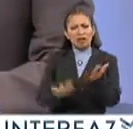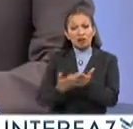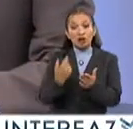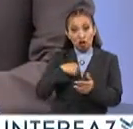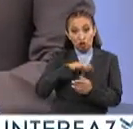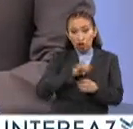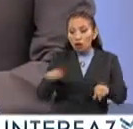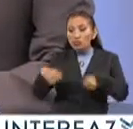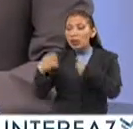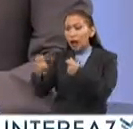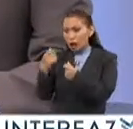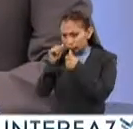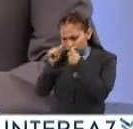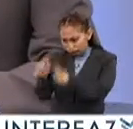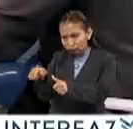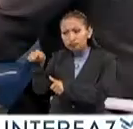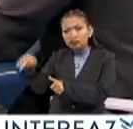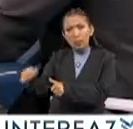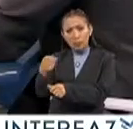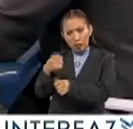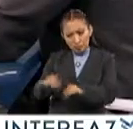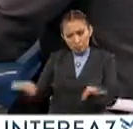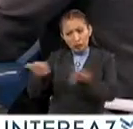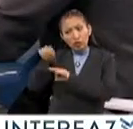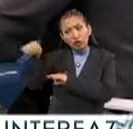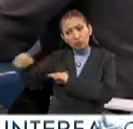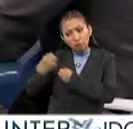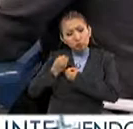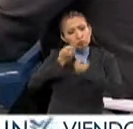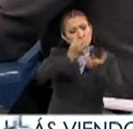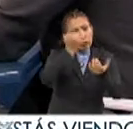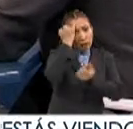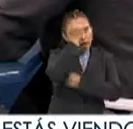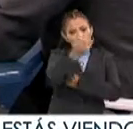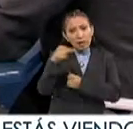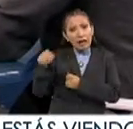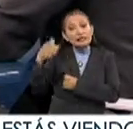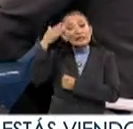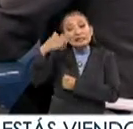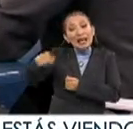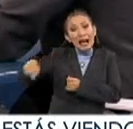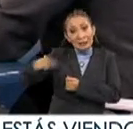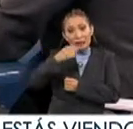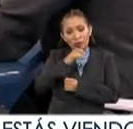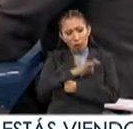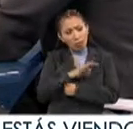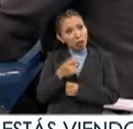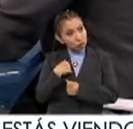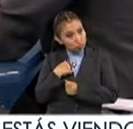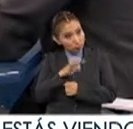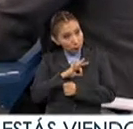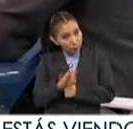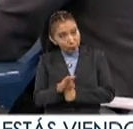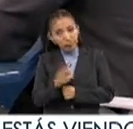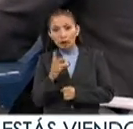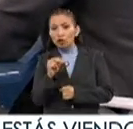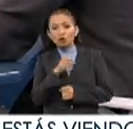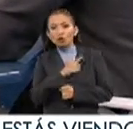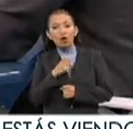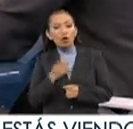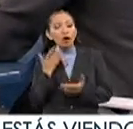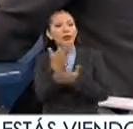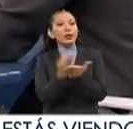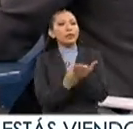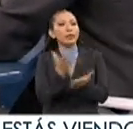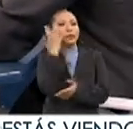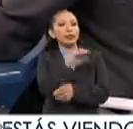que nosotros les demos esta importancia a ellas y a ellos para que puedan transmitir sus ideas y que sepan, además, que van a tener, que no nada más es ir a